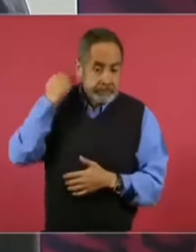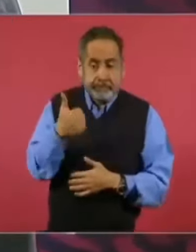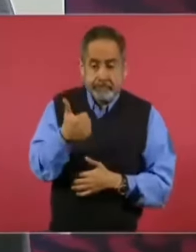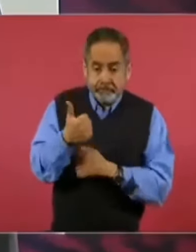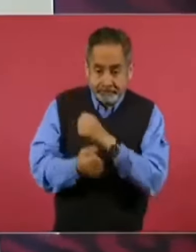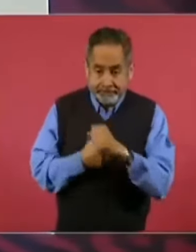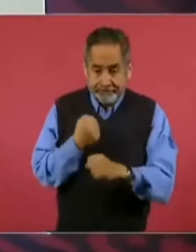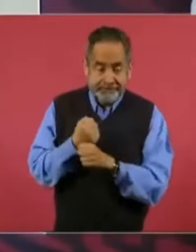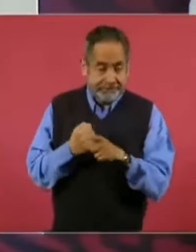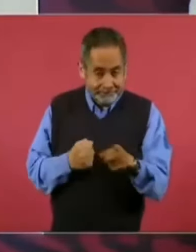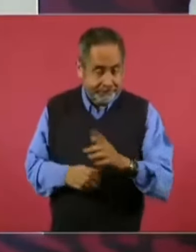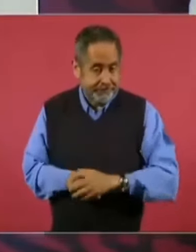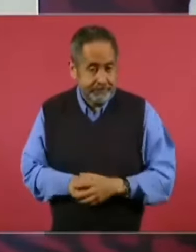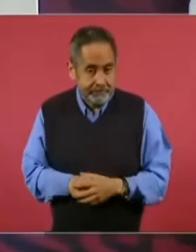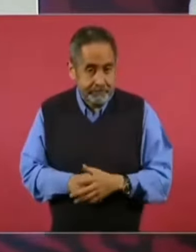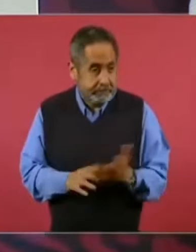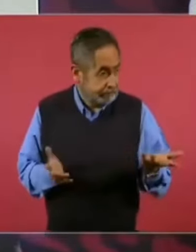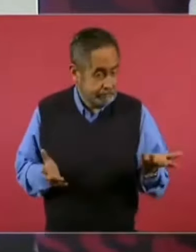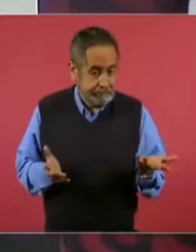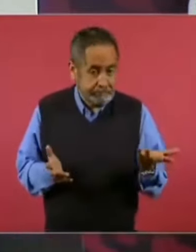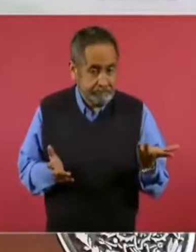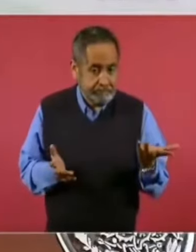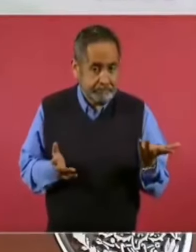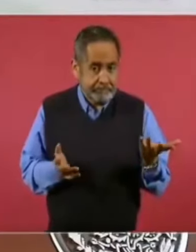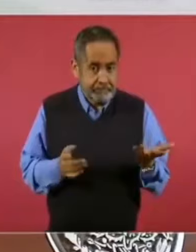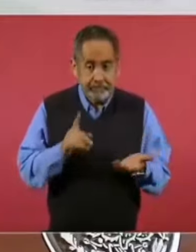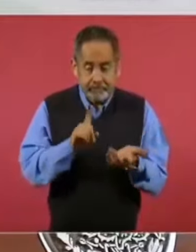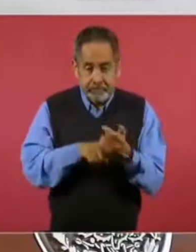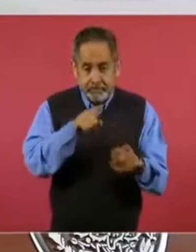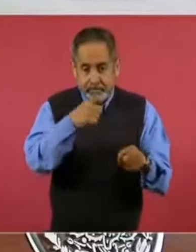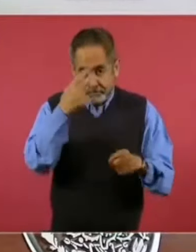Ustedes escuchan al señor…